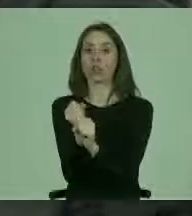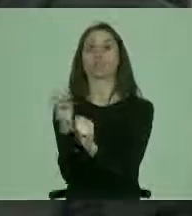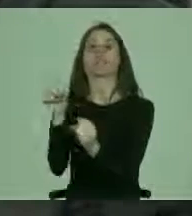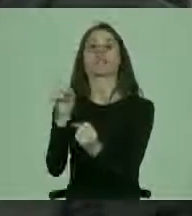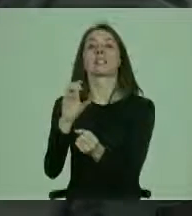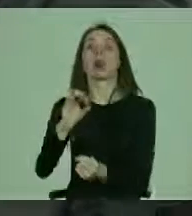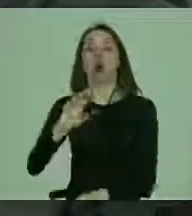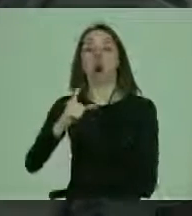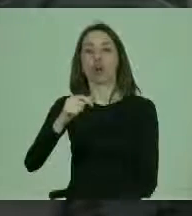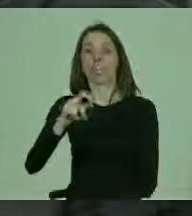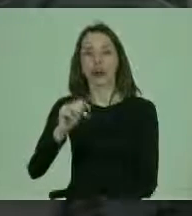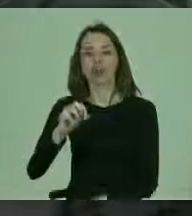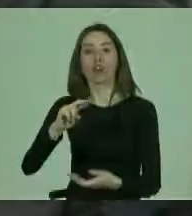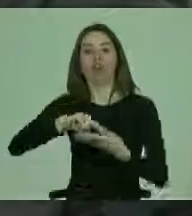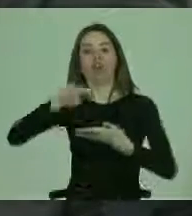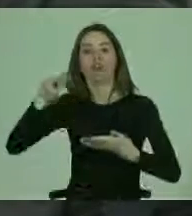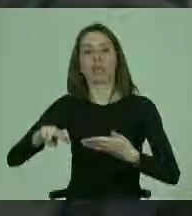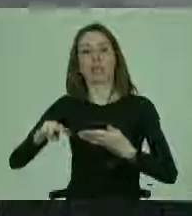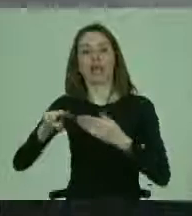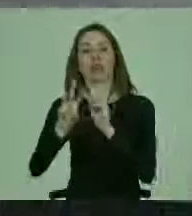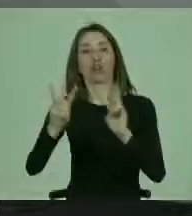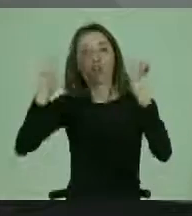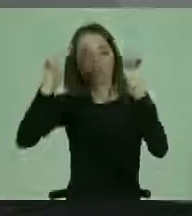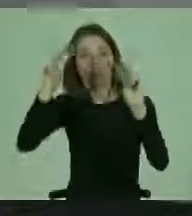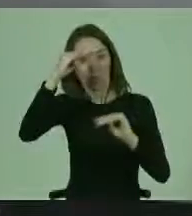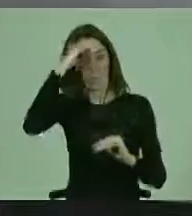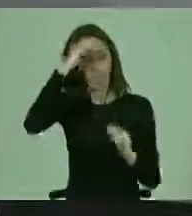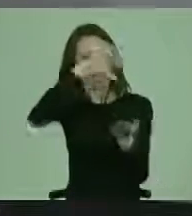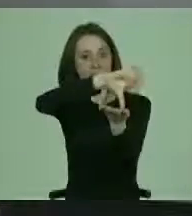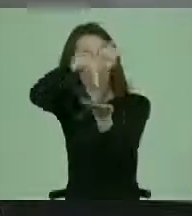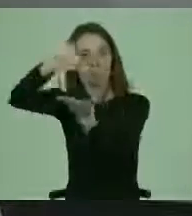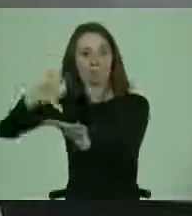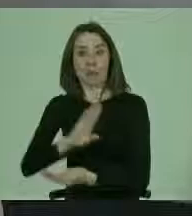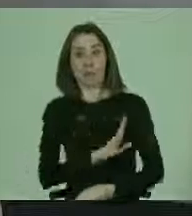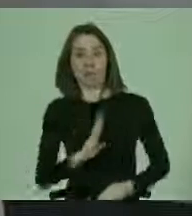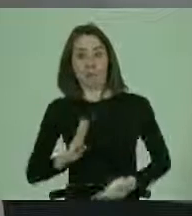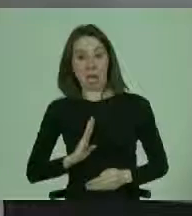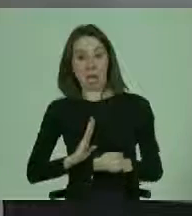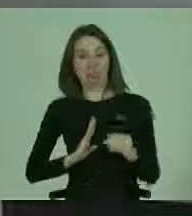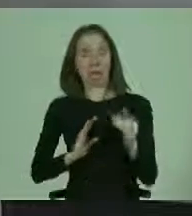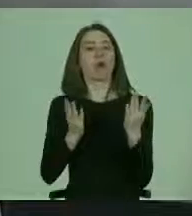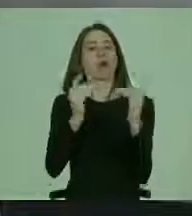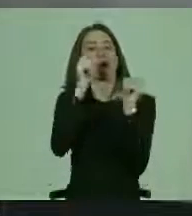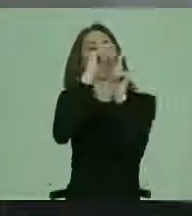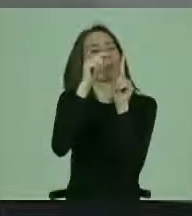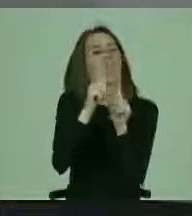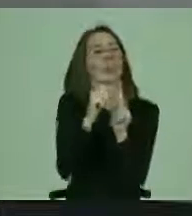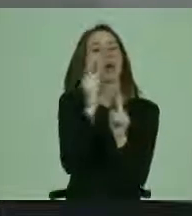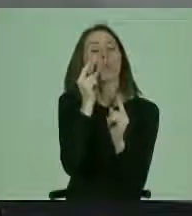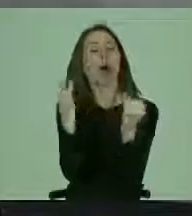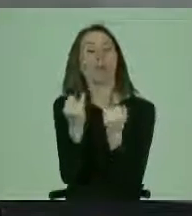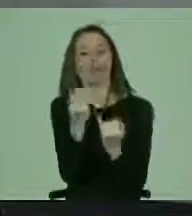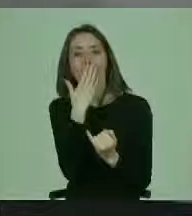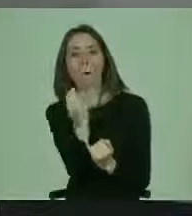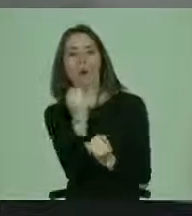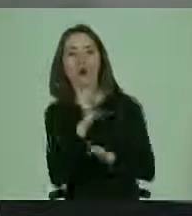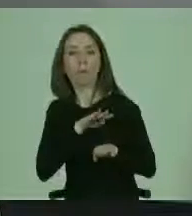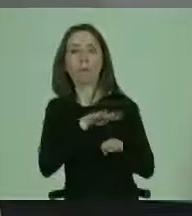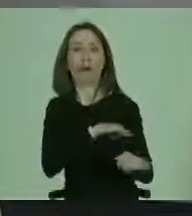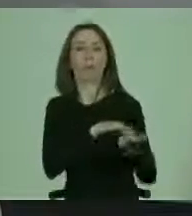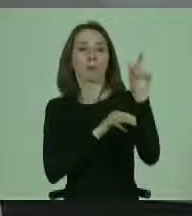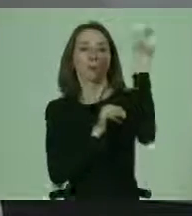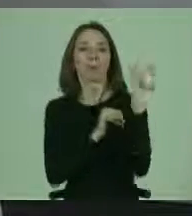tratado de Naciones Unidas, ir definiendo de acuerdo a la experiencia de los Estados partes, cuáles son las formas de apoyo más eficientes.